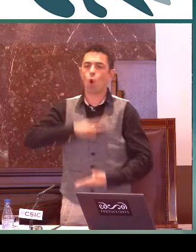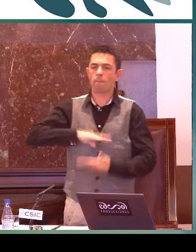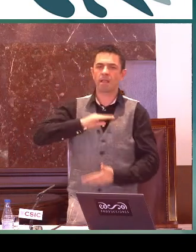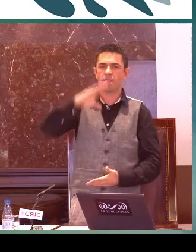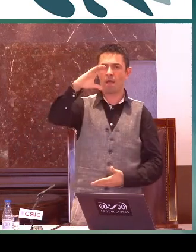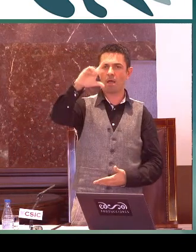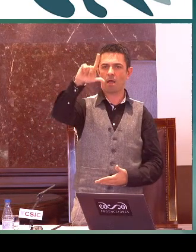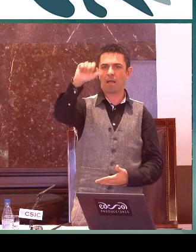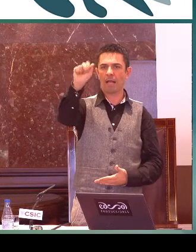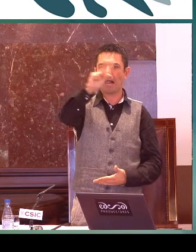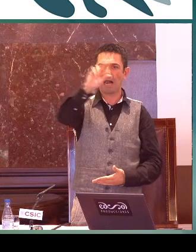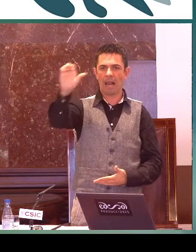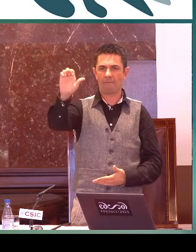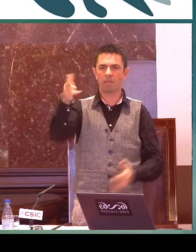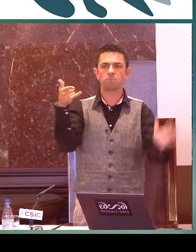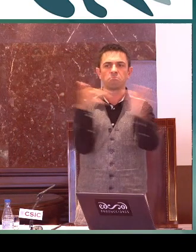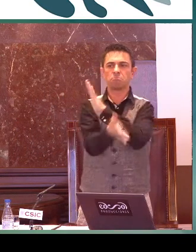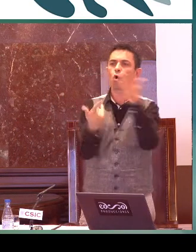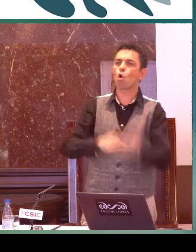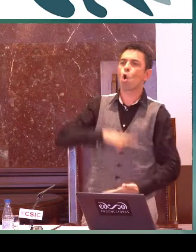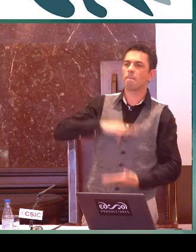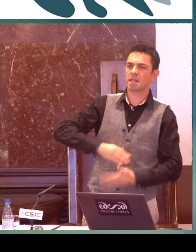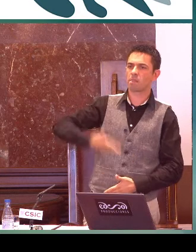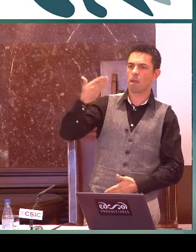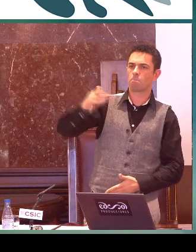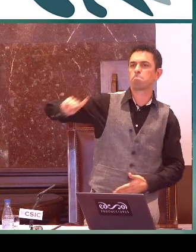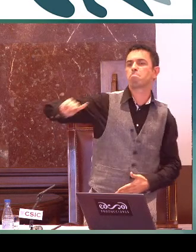habla de nuevos conceptos. Se llaman competencias claves.